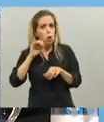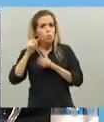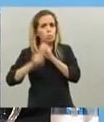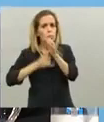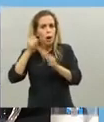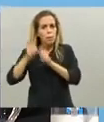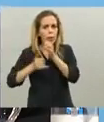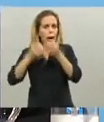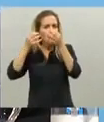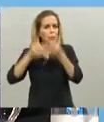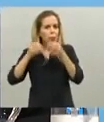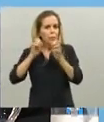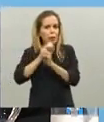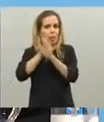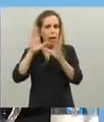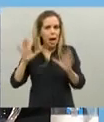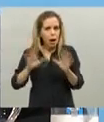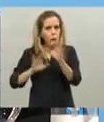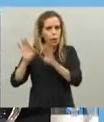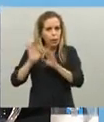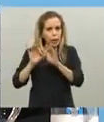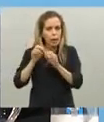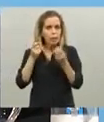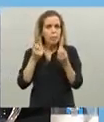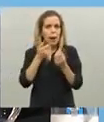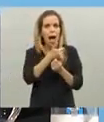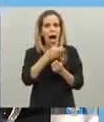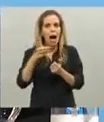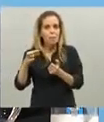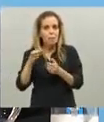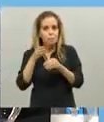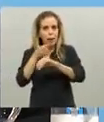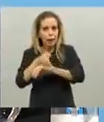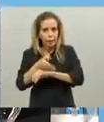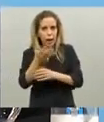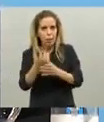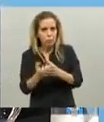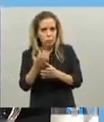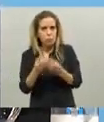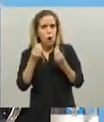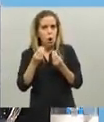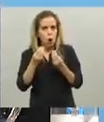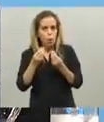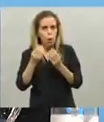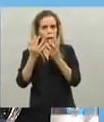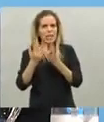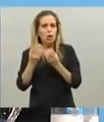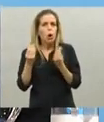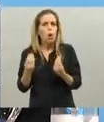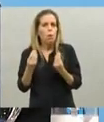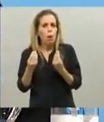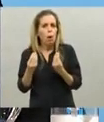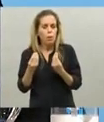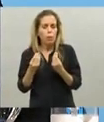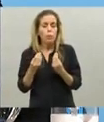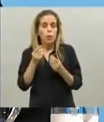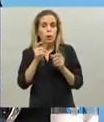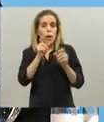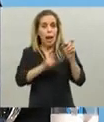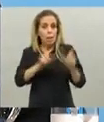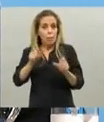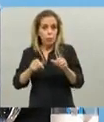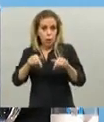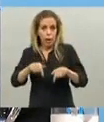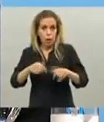cómo tienen que hacer para entrar en la aplicación y cómo va a funcionar el sistema pero todos los que tienen la